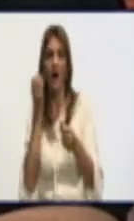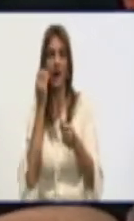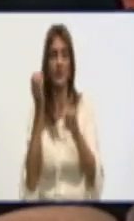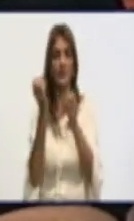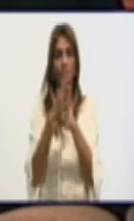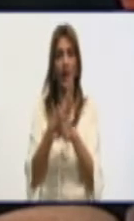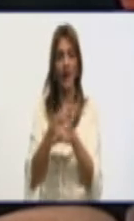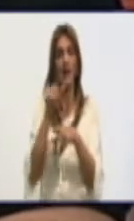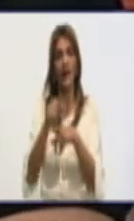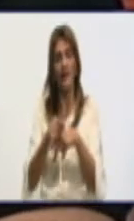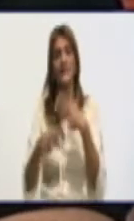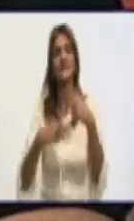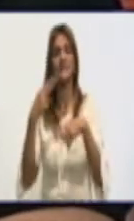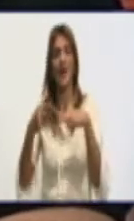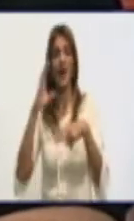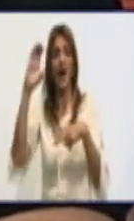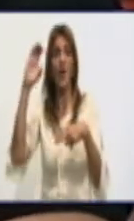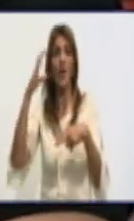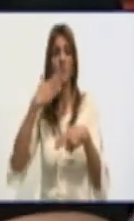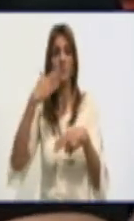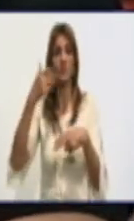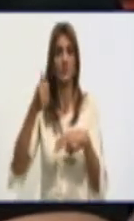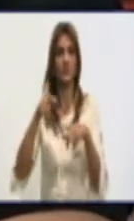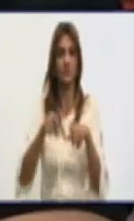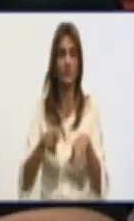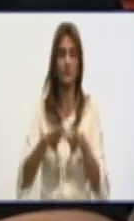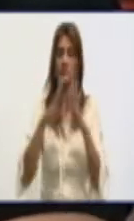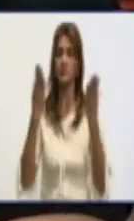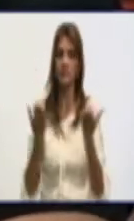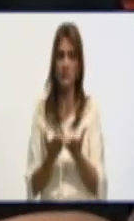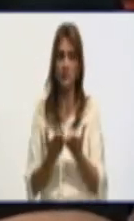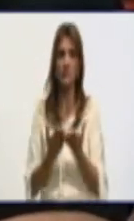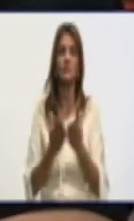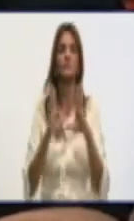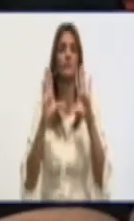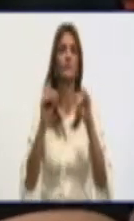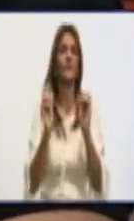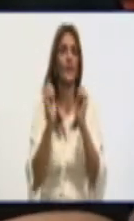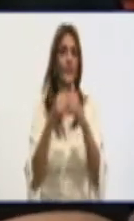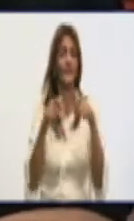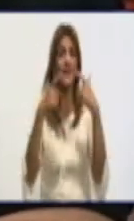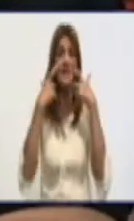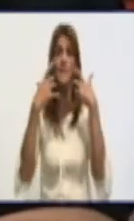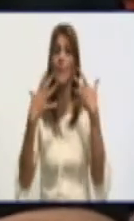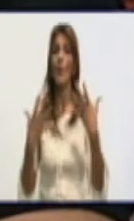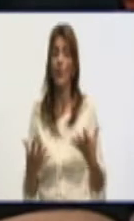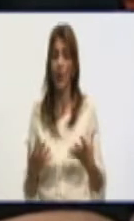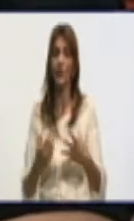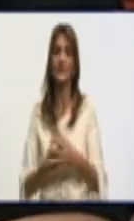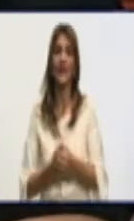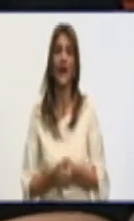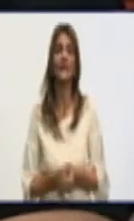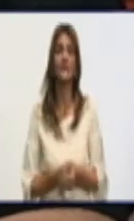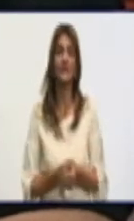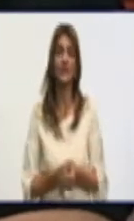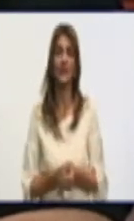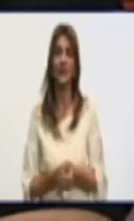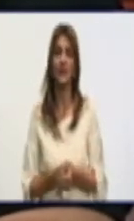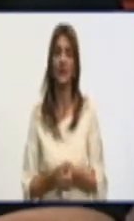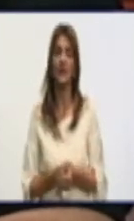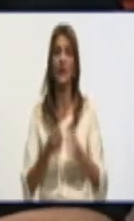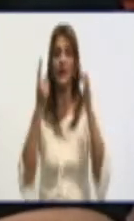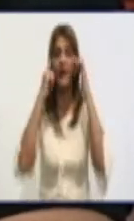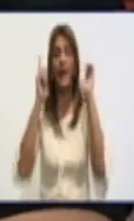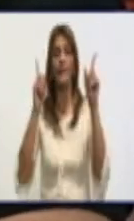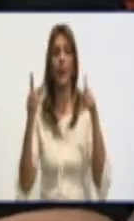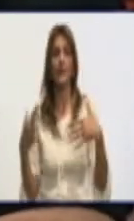que debe tener hoy el pan. Es importante, incluso en nuestra política comunicacional que hemos tenido